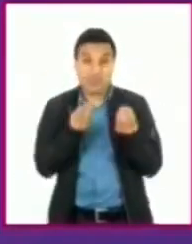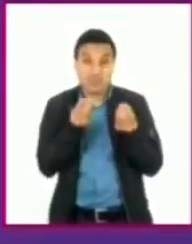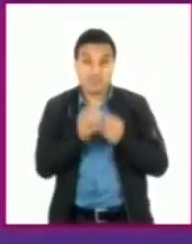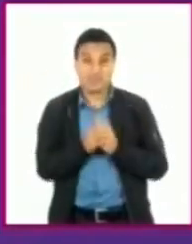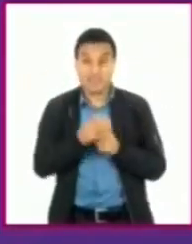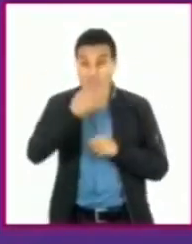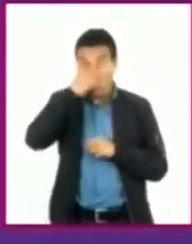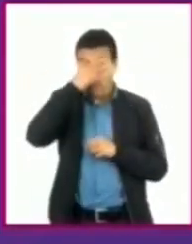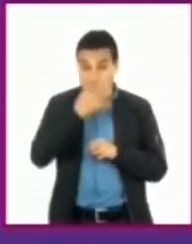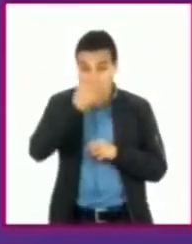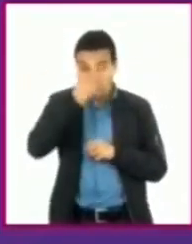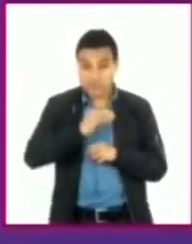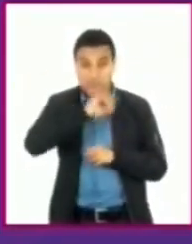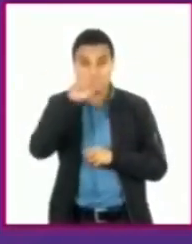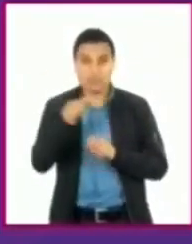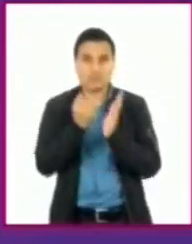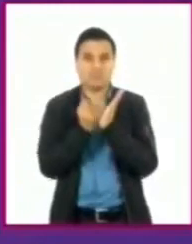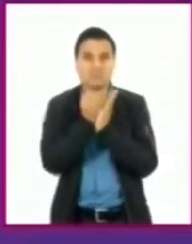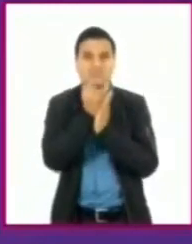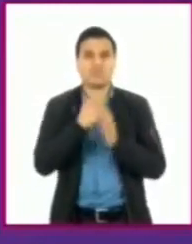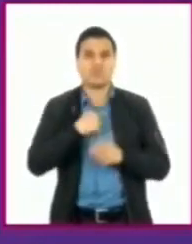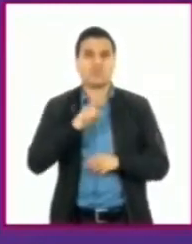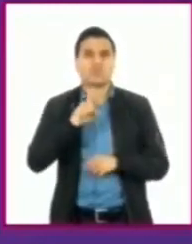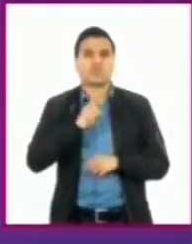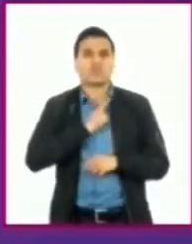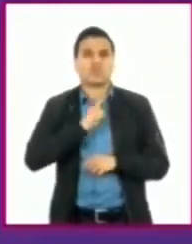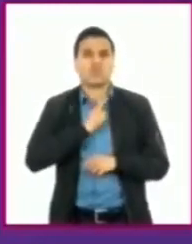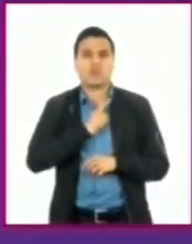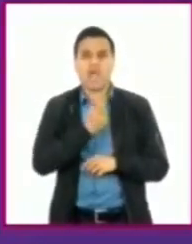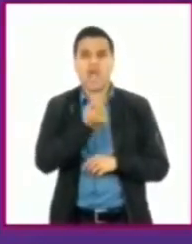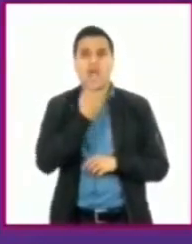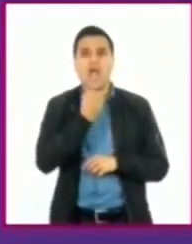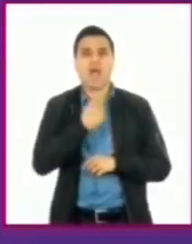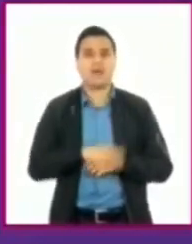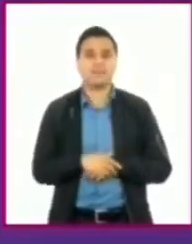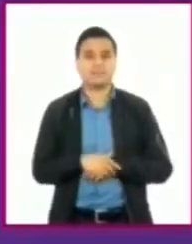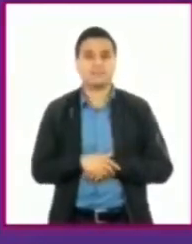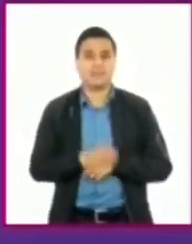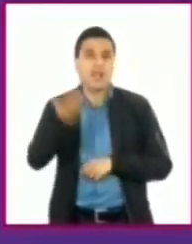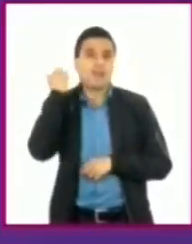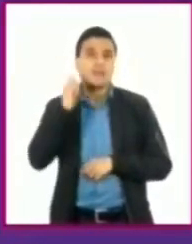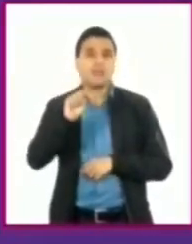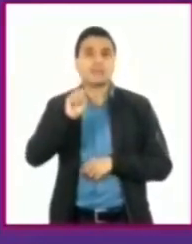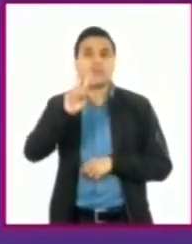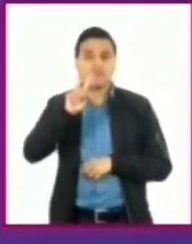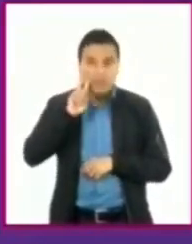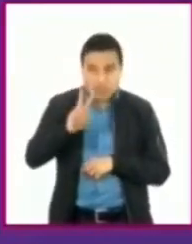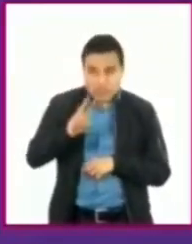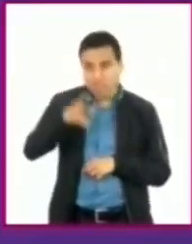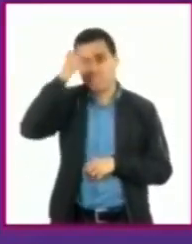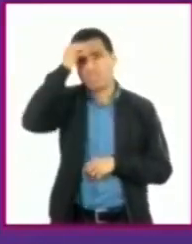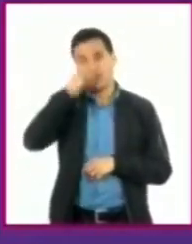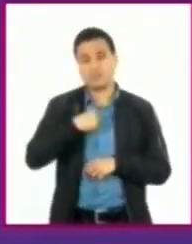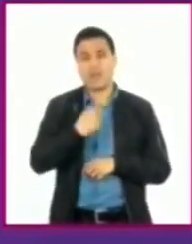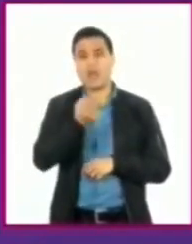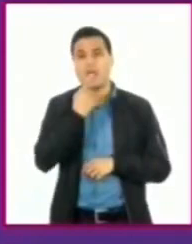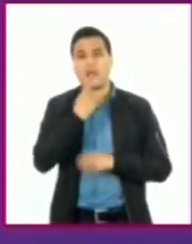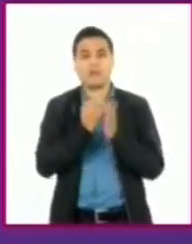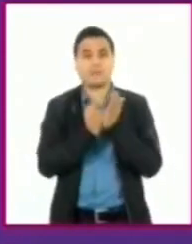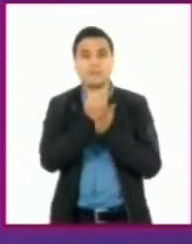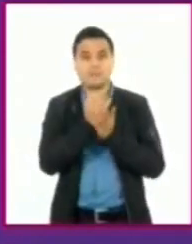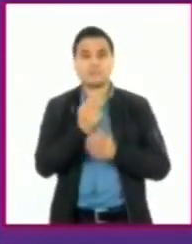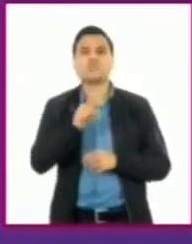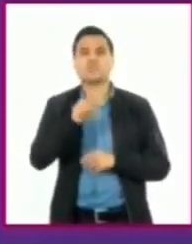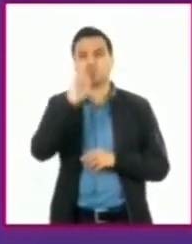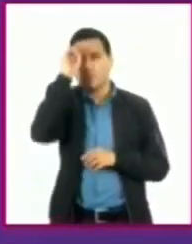primero que hace es que agarra el antigripal que vio en la televisión y se lo toma. ¿Qué piensas al respecto de esto? Bueno,